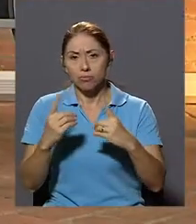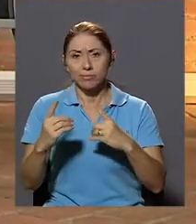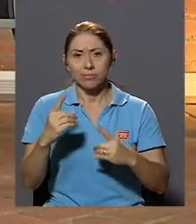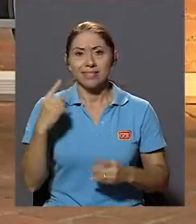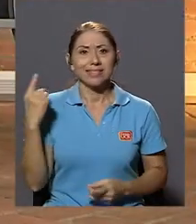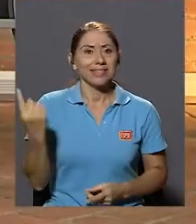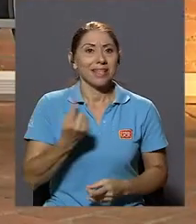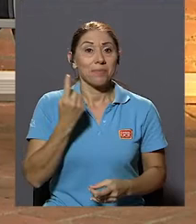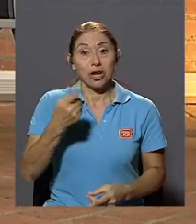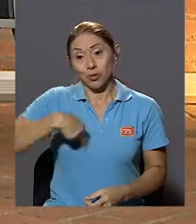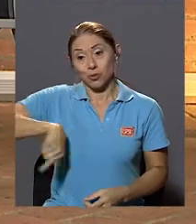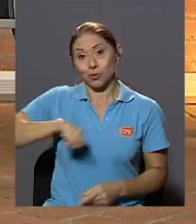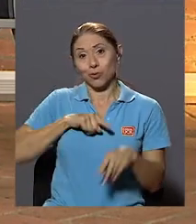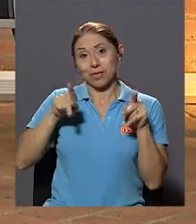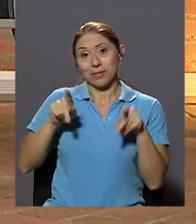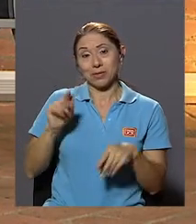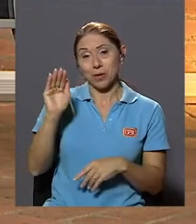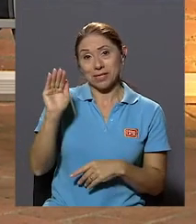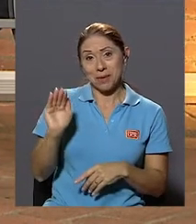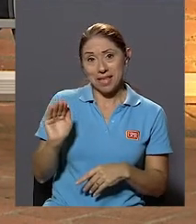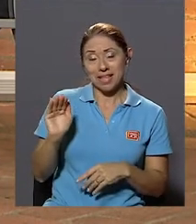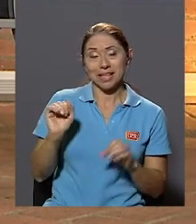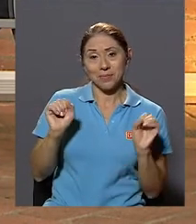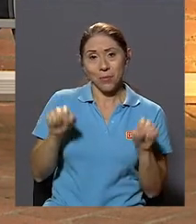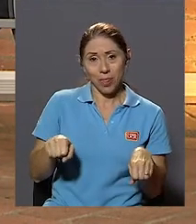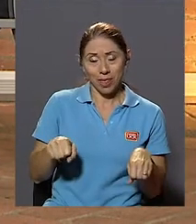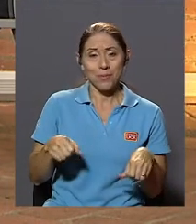se puede Nosotros los bajitos Podemos